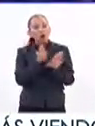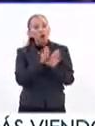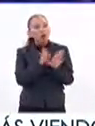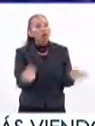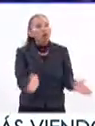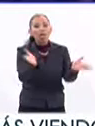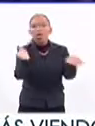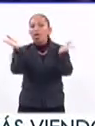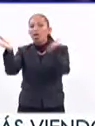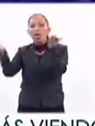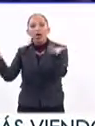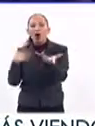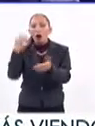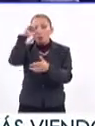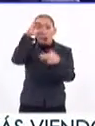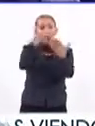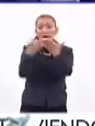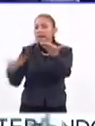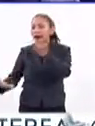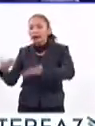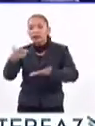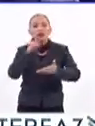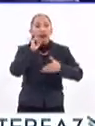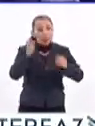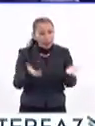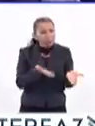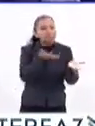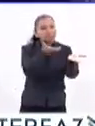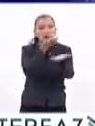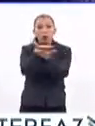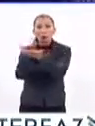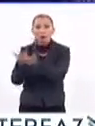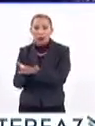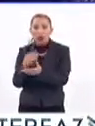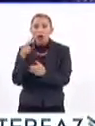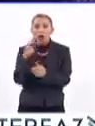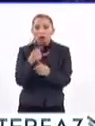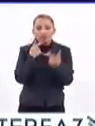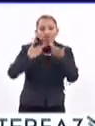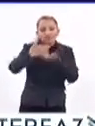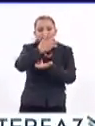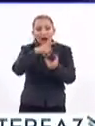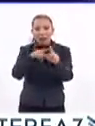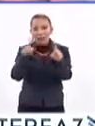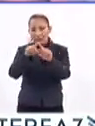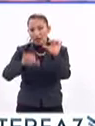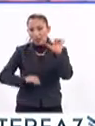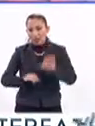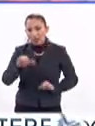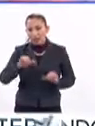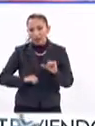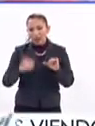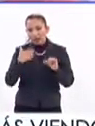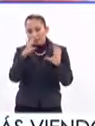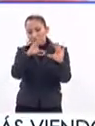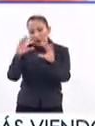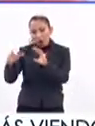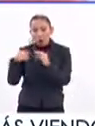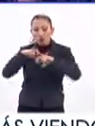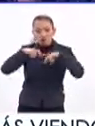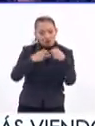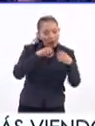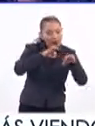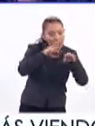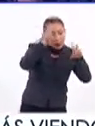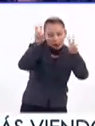recibir propuestas, sino lanzar propuestas. Por medio del diálogo y diversas actividades didácticas como mesas